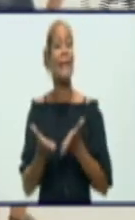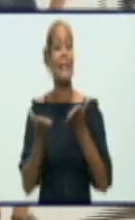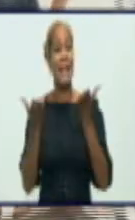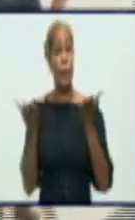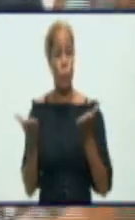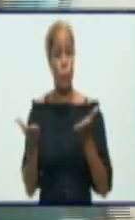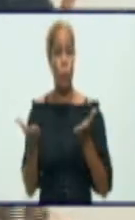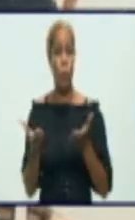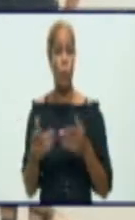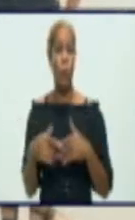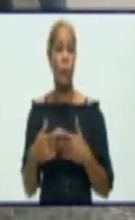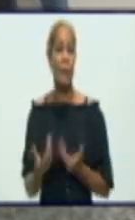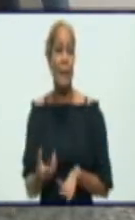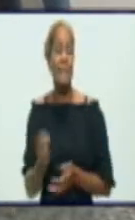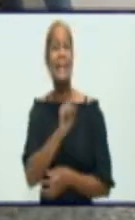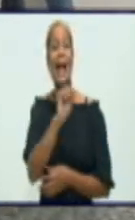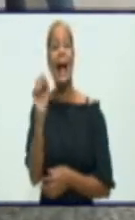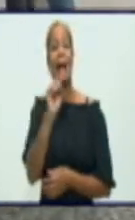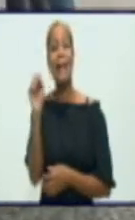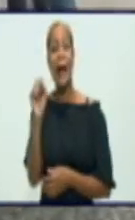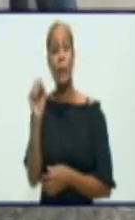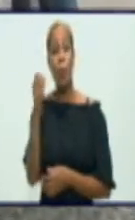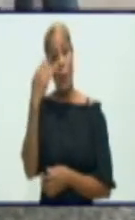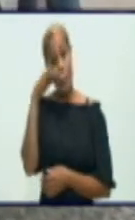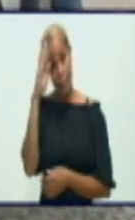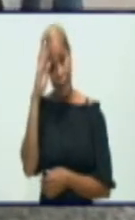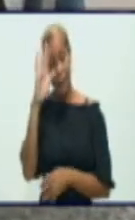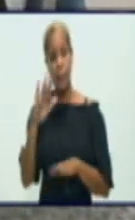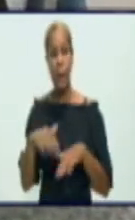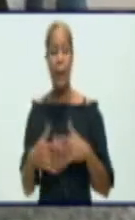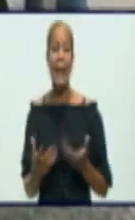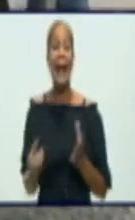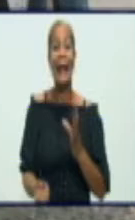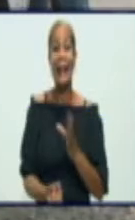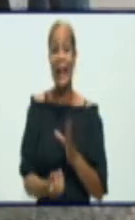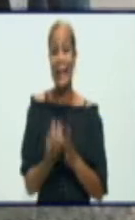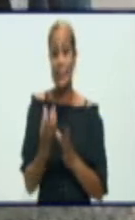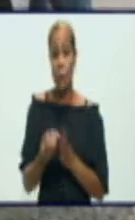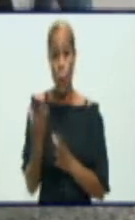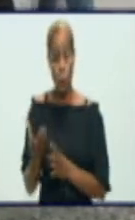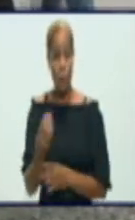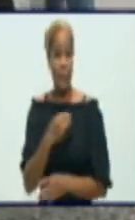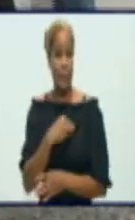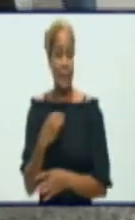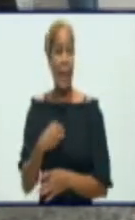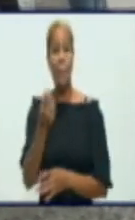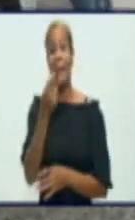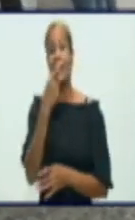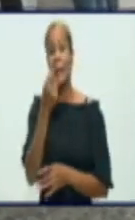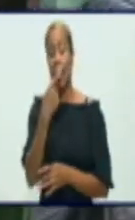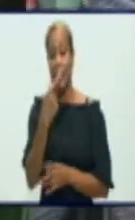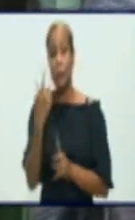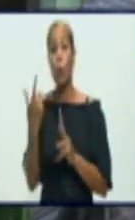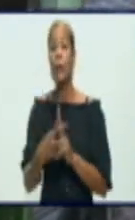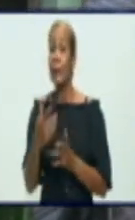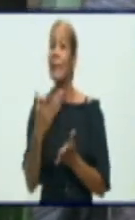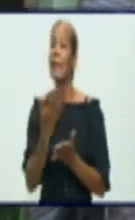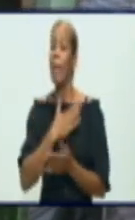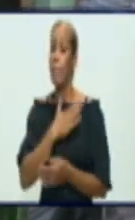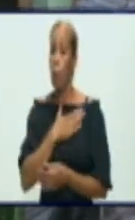en nuestro país, en la creación por nuestros científicos de medicamentos y las propias vacunas.